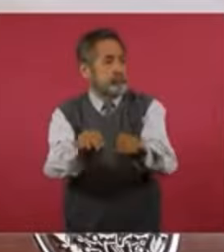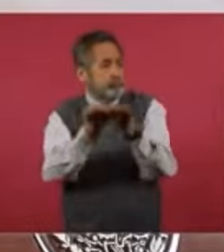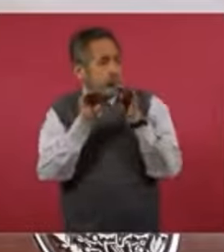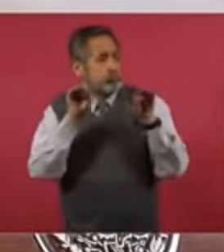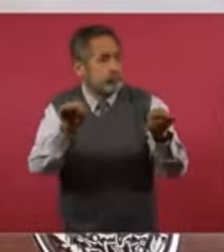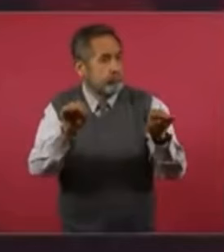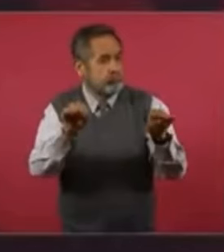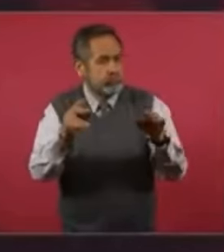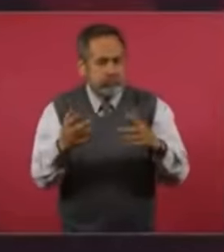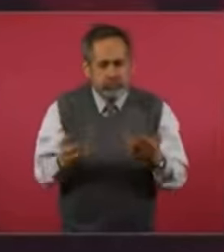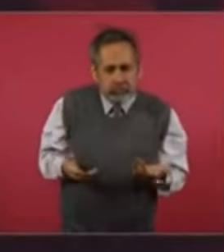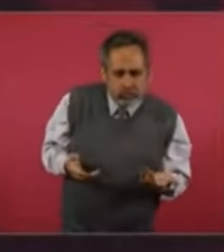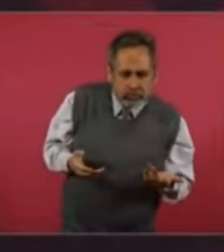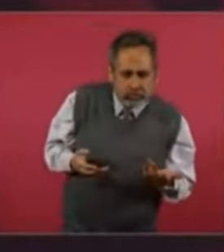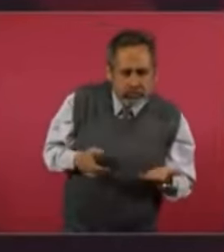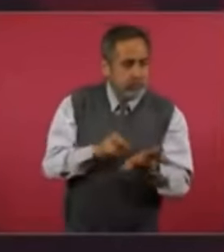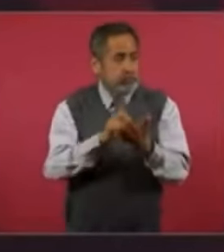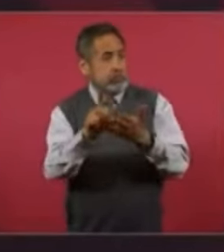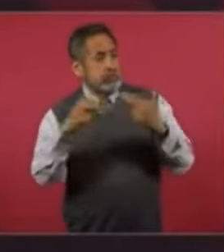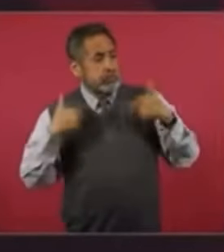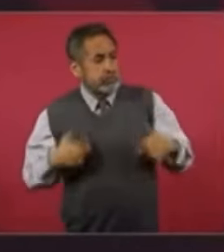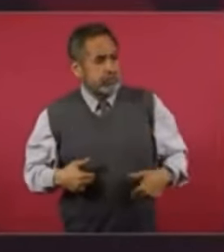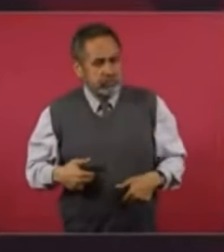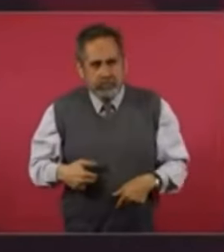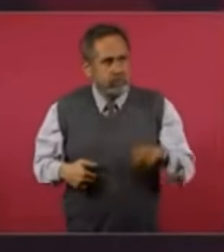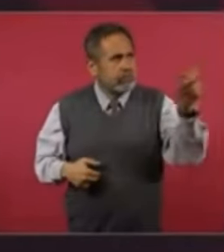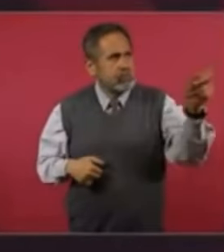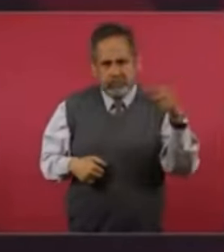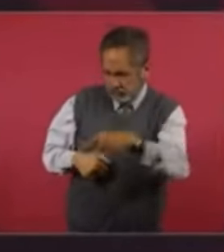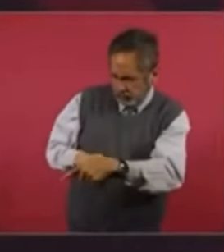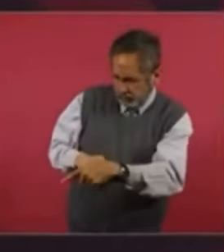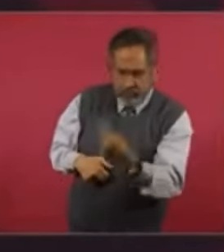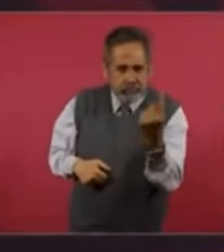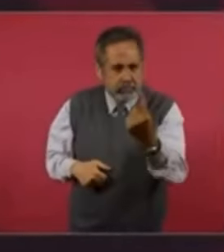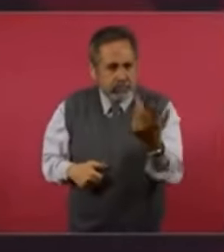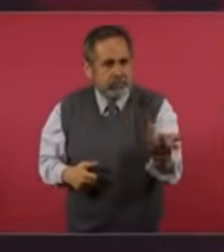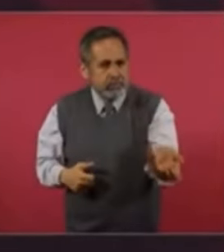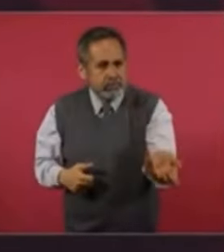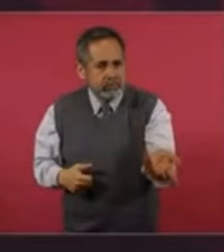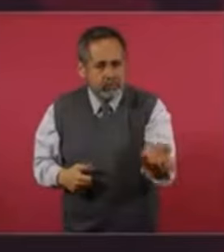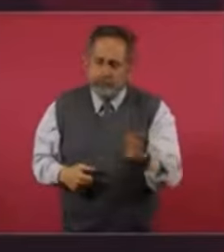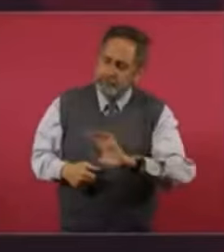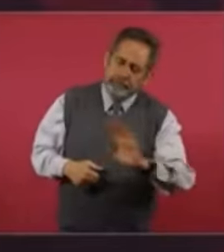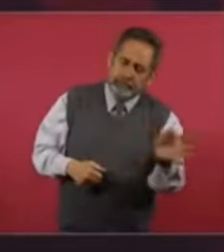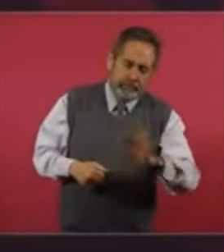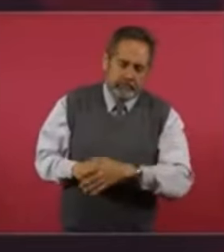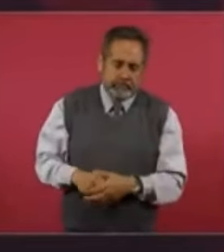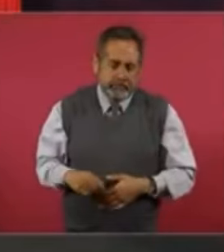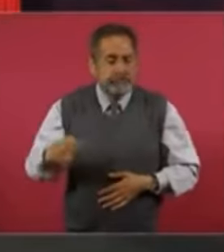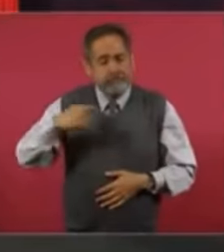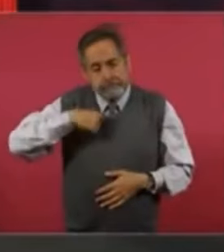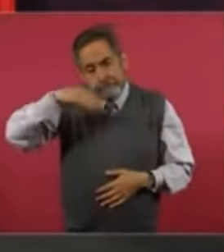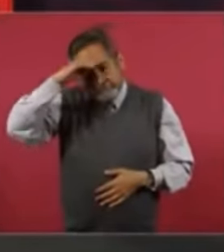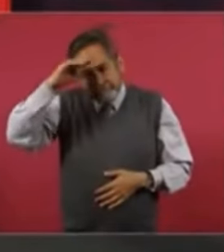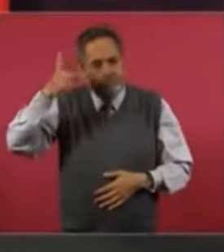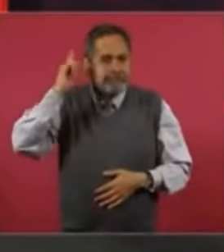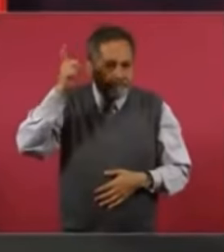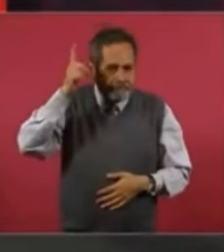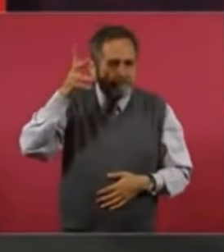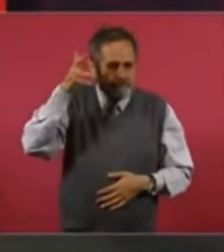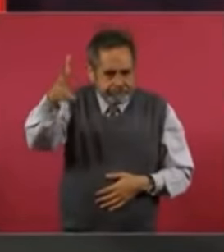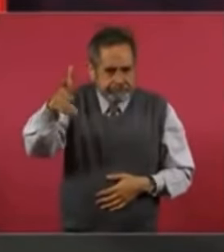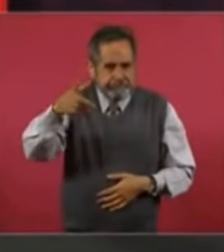cuando se actúa de esa manera. Yo espero que en el futuro